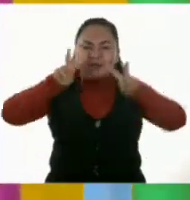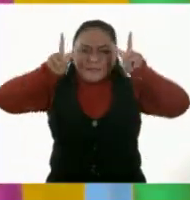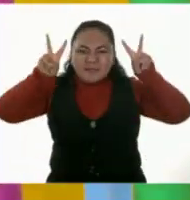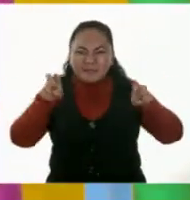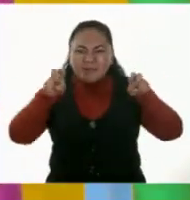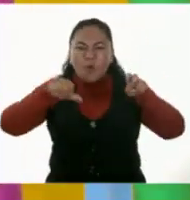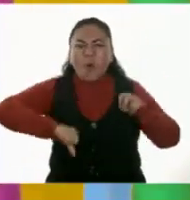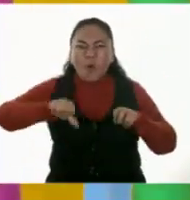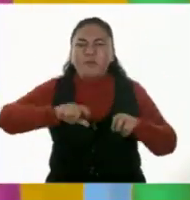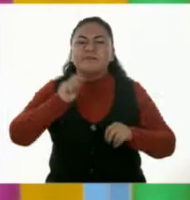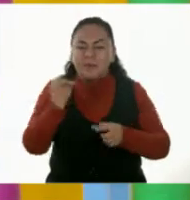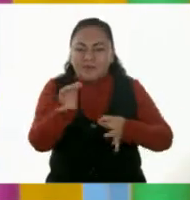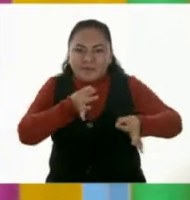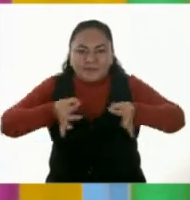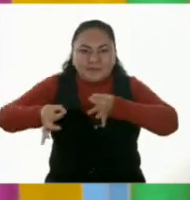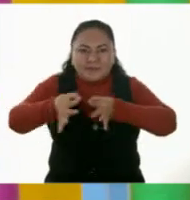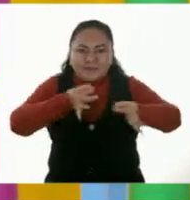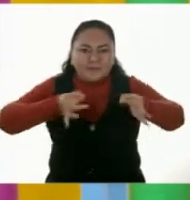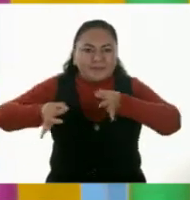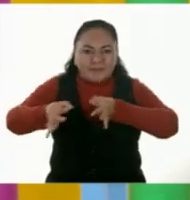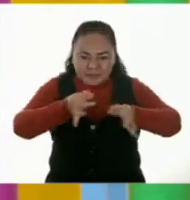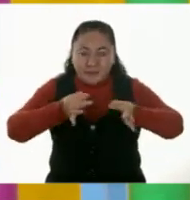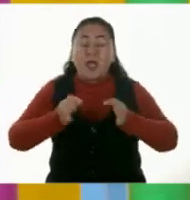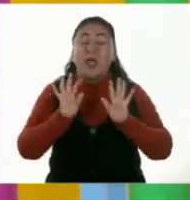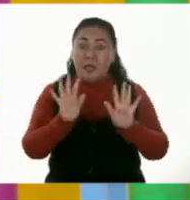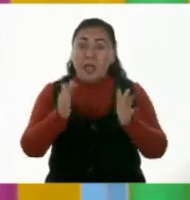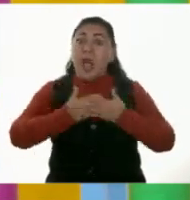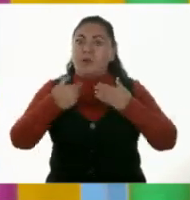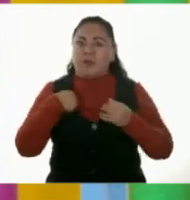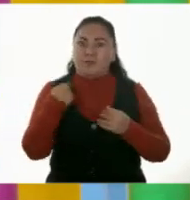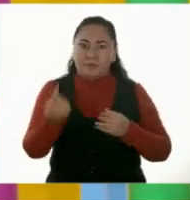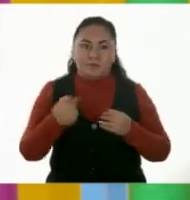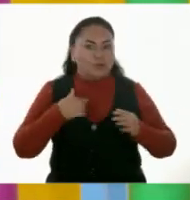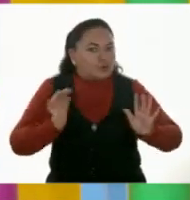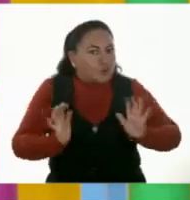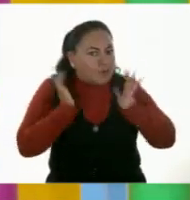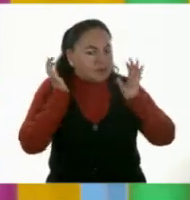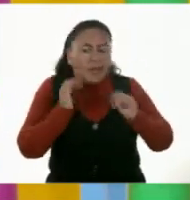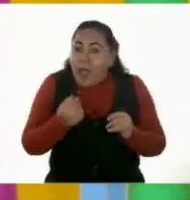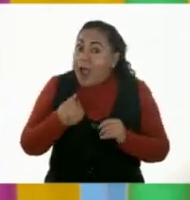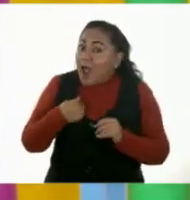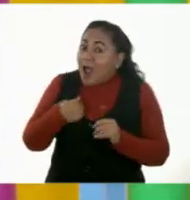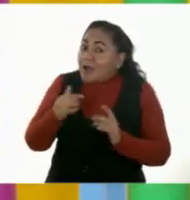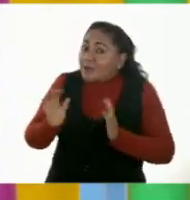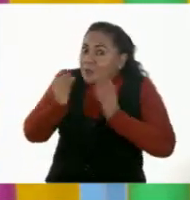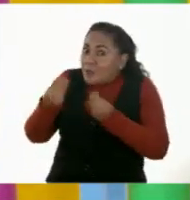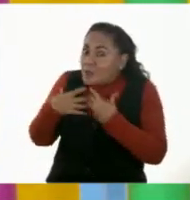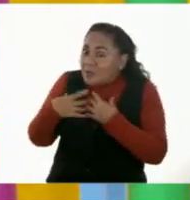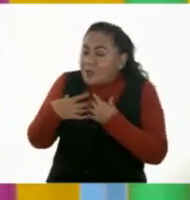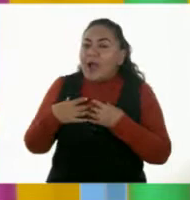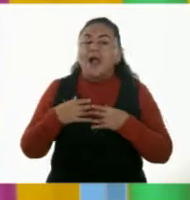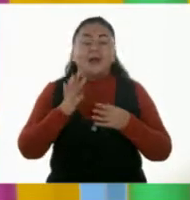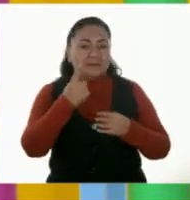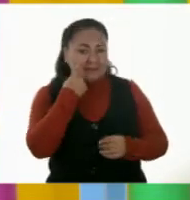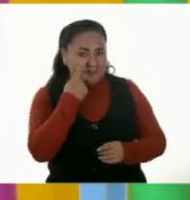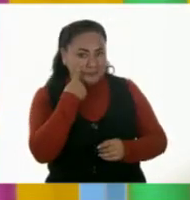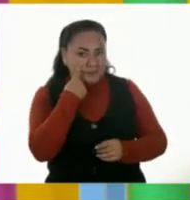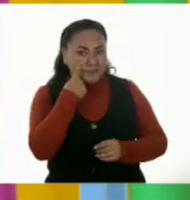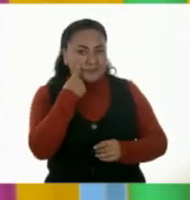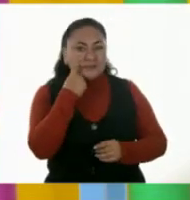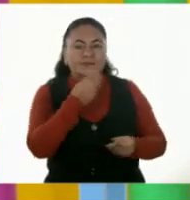el título de este programa. Oye, pero además tengo una sorpresa para ti. ¿Una sorpresa? Fíjate que me llegó o nos llegó